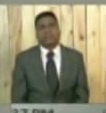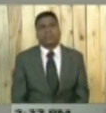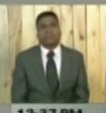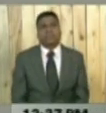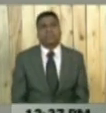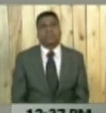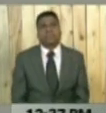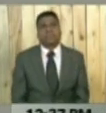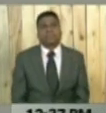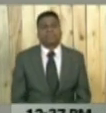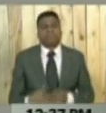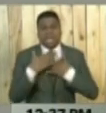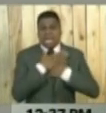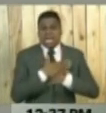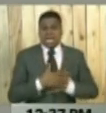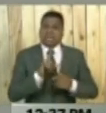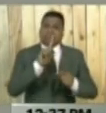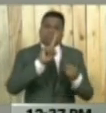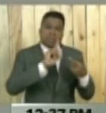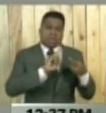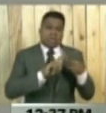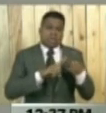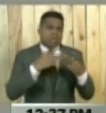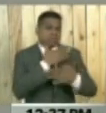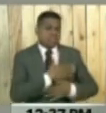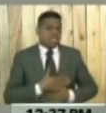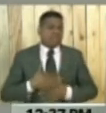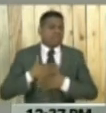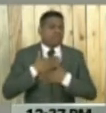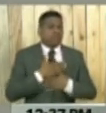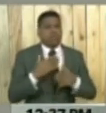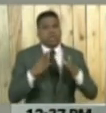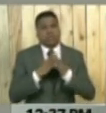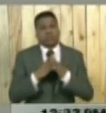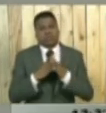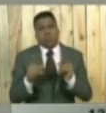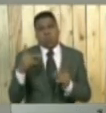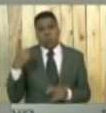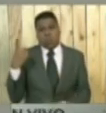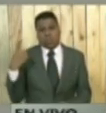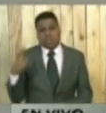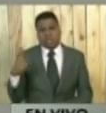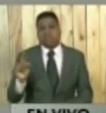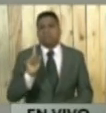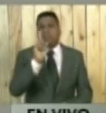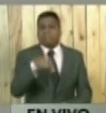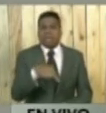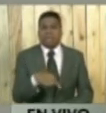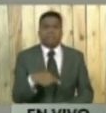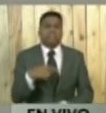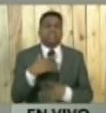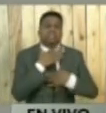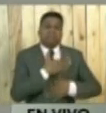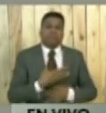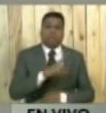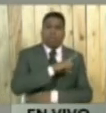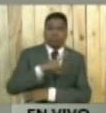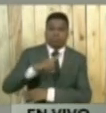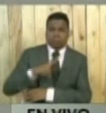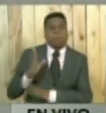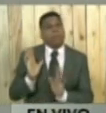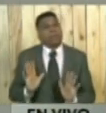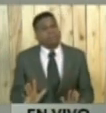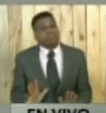Y el disfrute de sus derechos, pero también el cumplimiento de sus deberes. Pero también es necesario